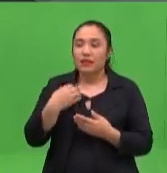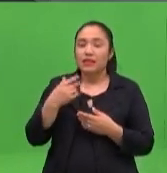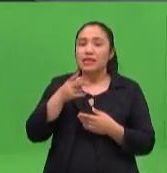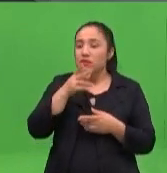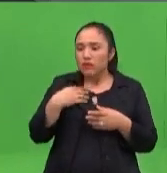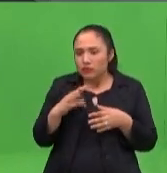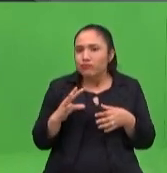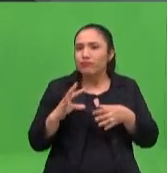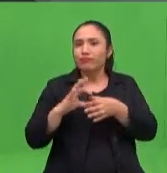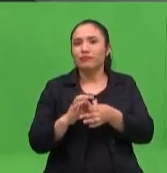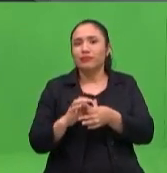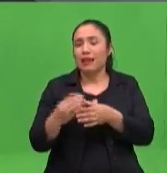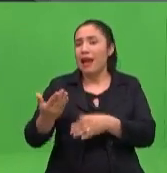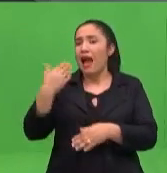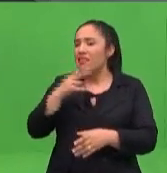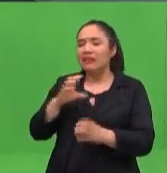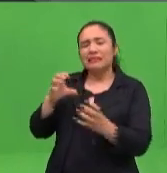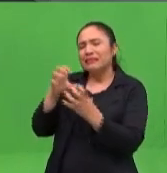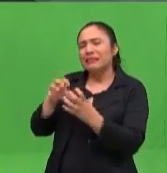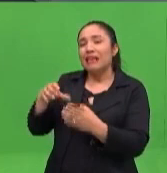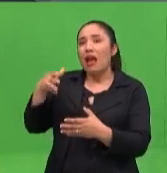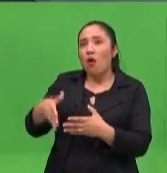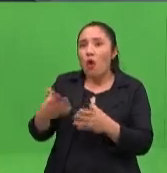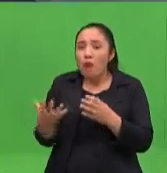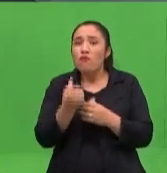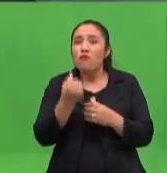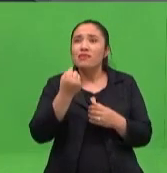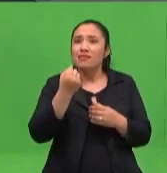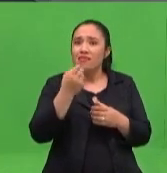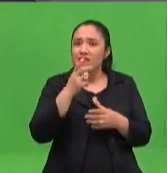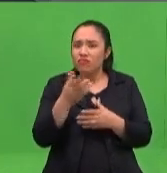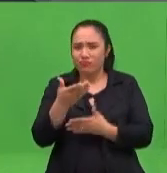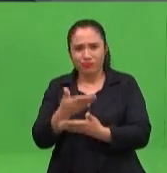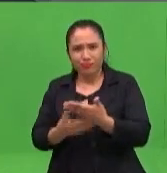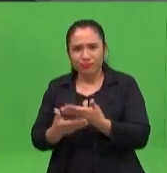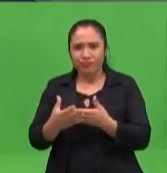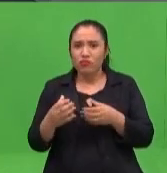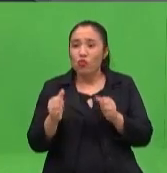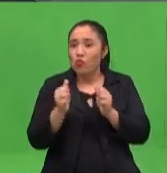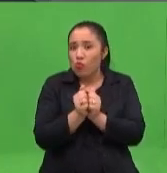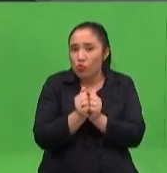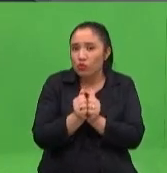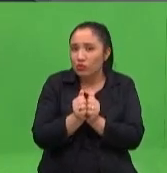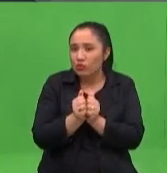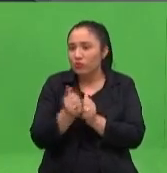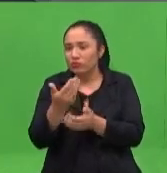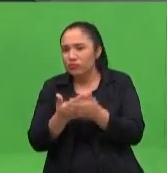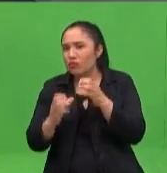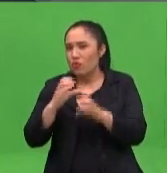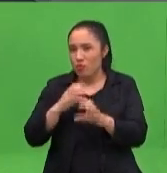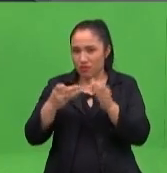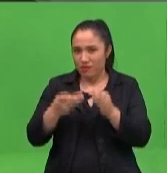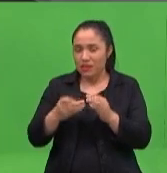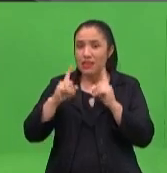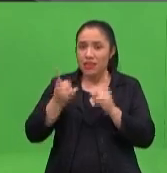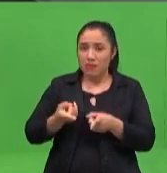desvinculados. Es una oportunidad para que aprendamos a cocinar juntos, para que aprendamos a